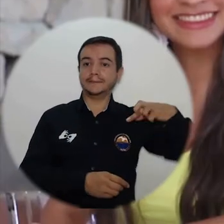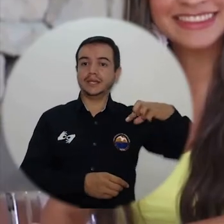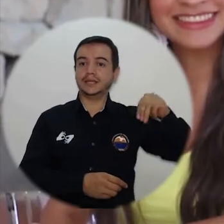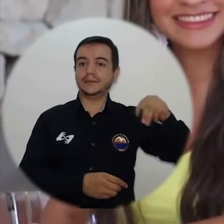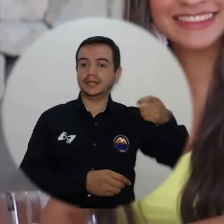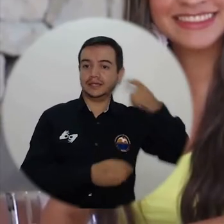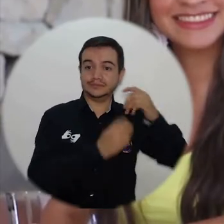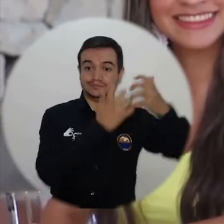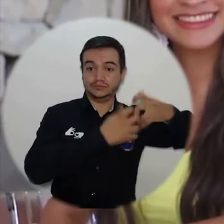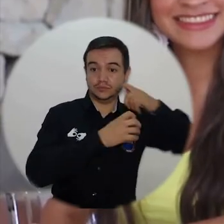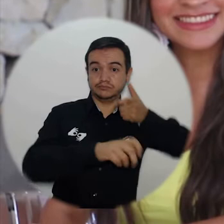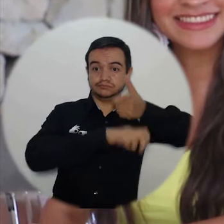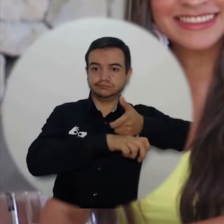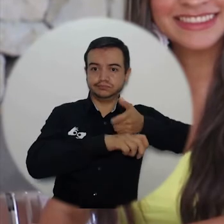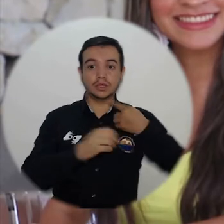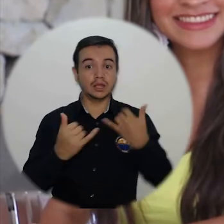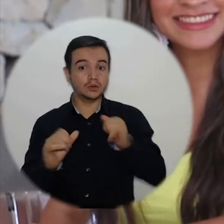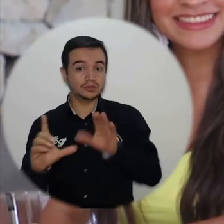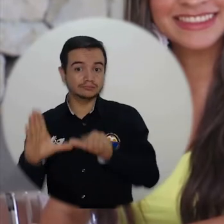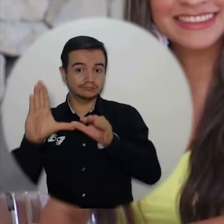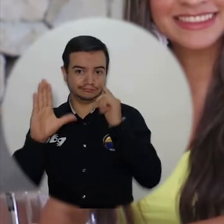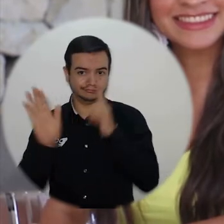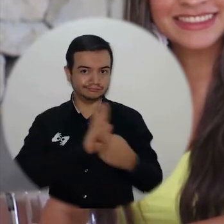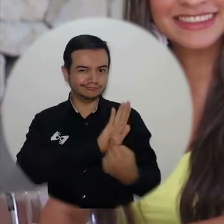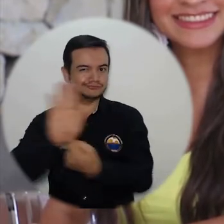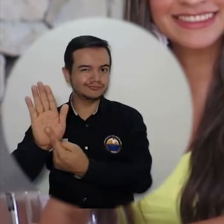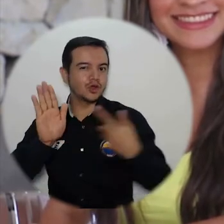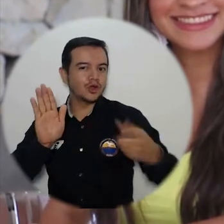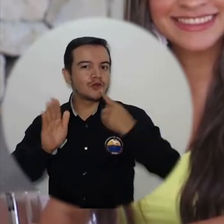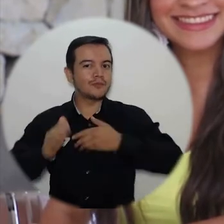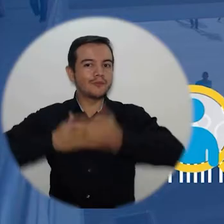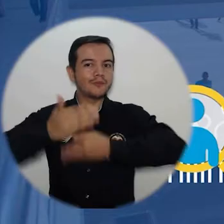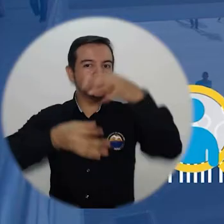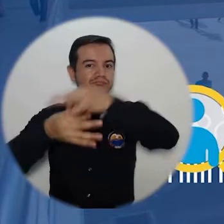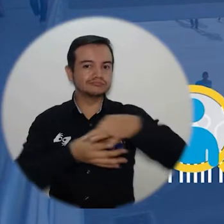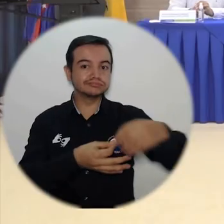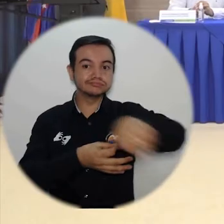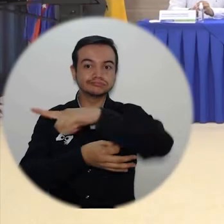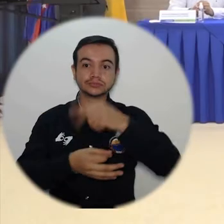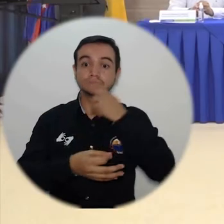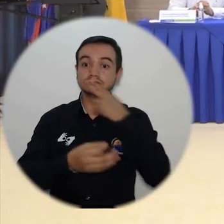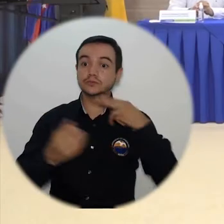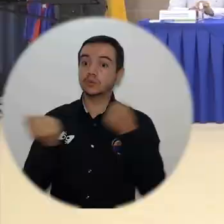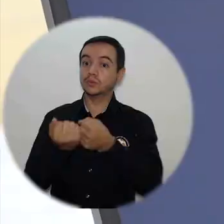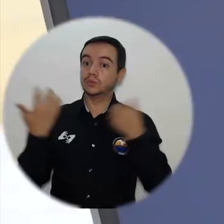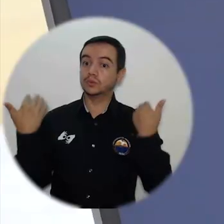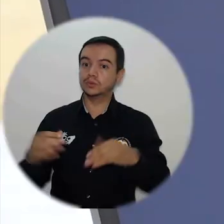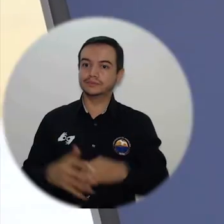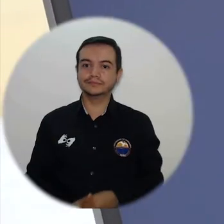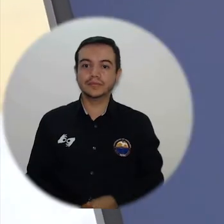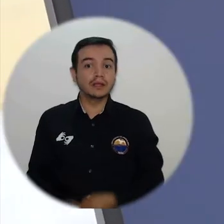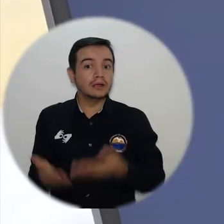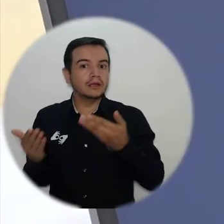que marcó un fuerte ejemplo de compromiso y apropiación hacia la alma mater por parte de sus integrantes. Con una participación sin